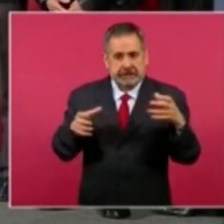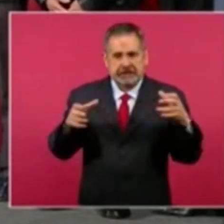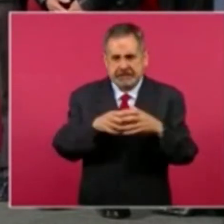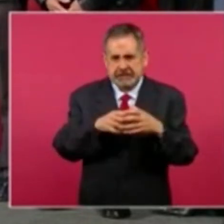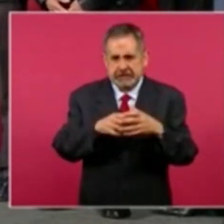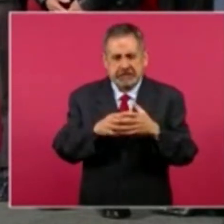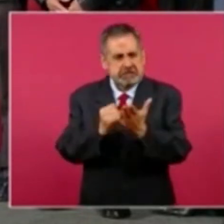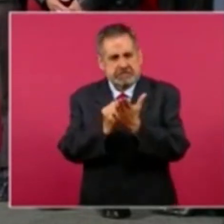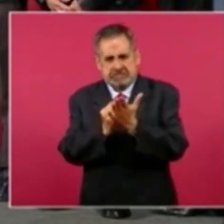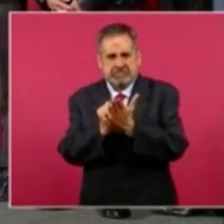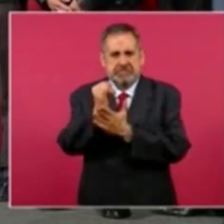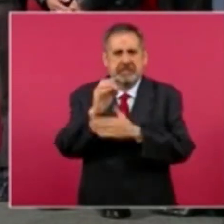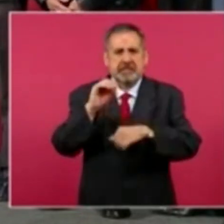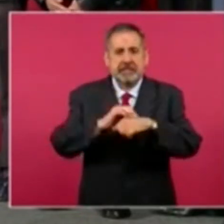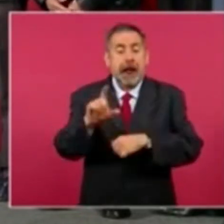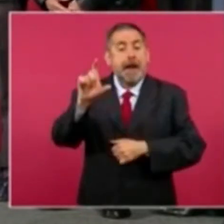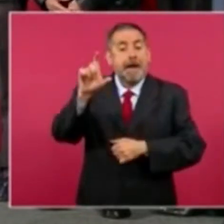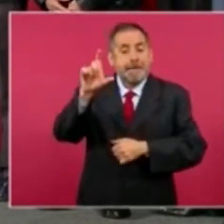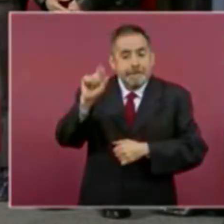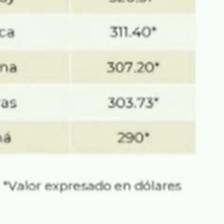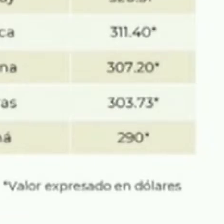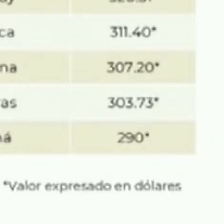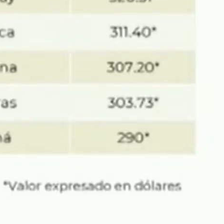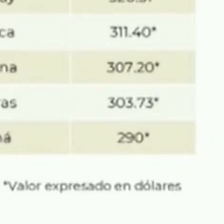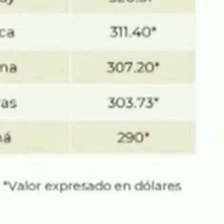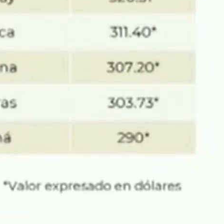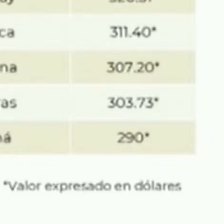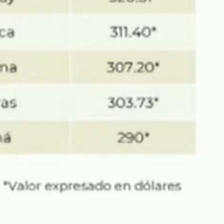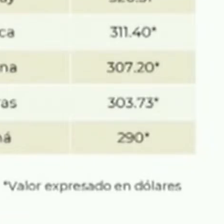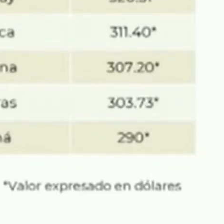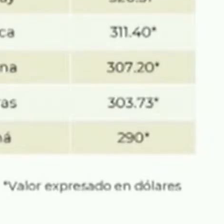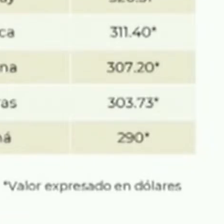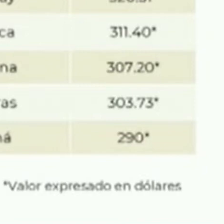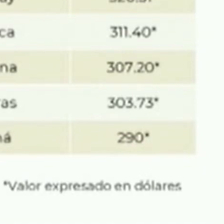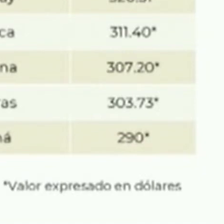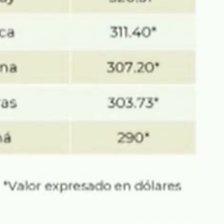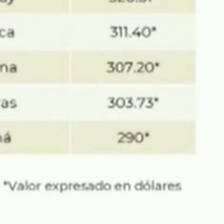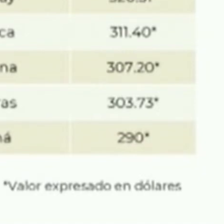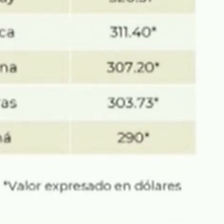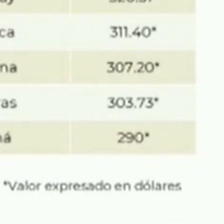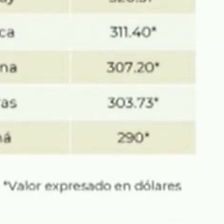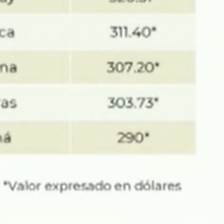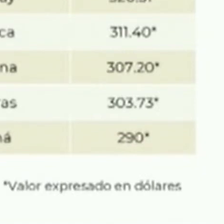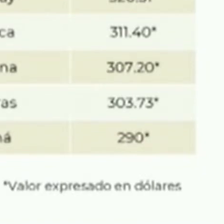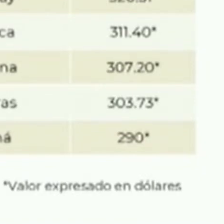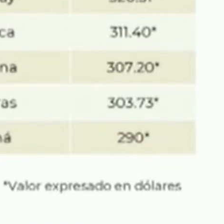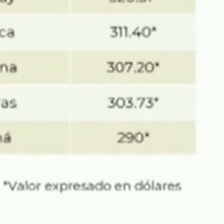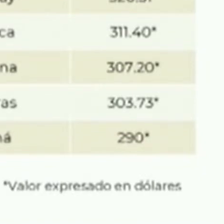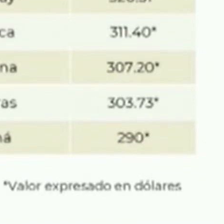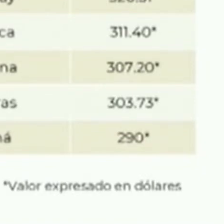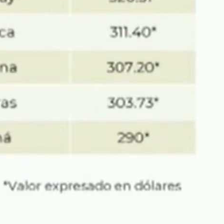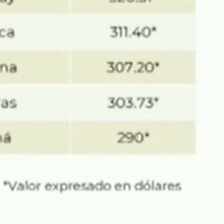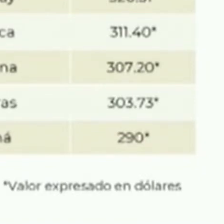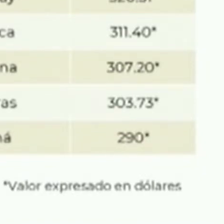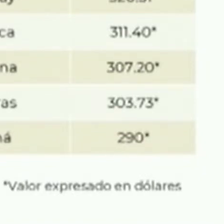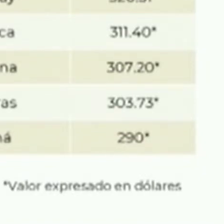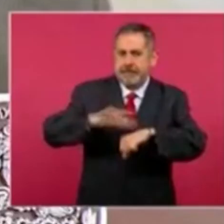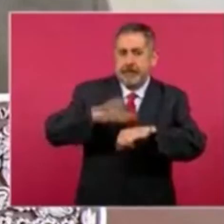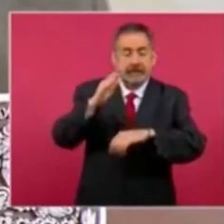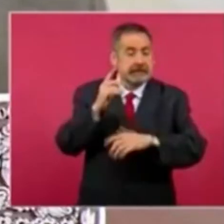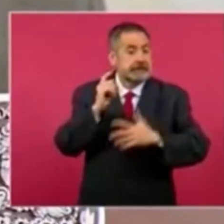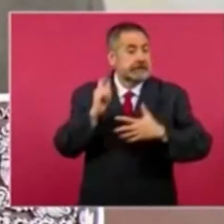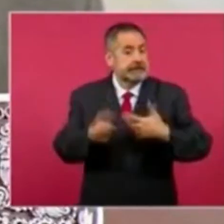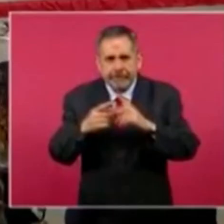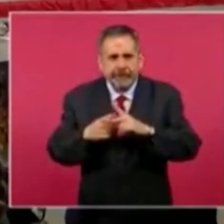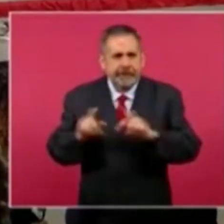Alcalde Luján, también informó de un incremento del 20% para el sueldo básico de los municipios de la frontera norte,